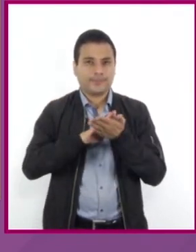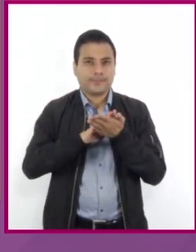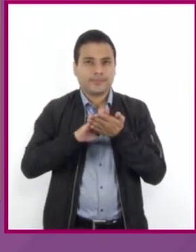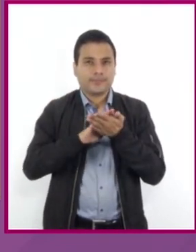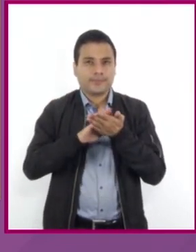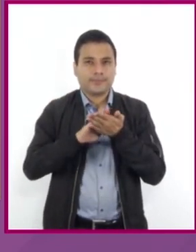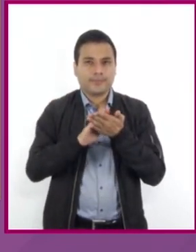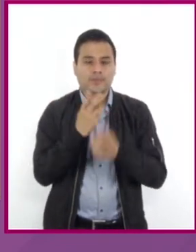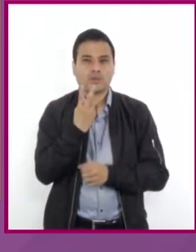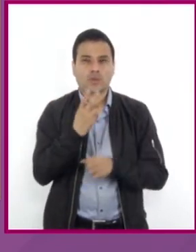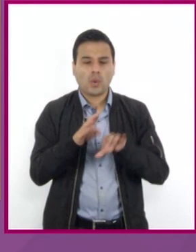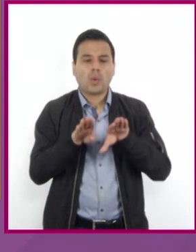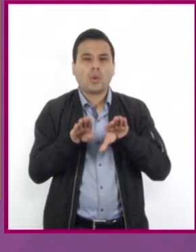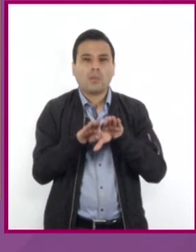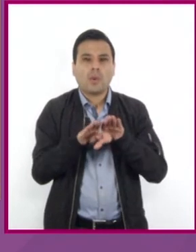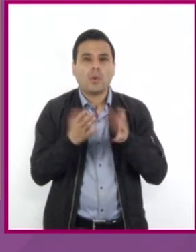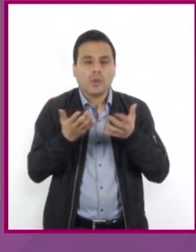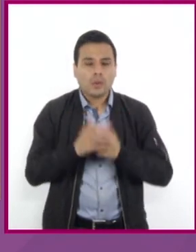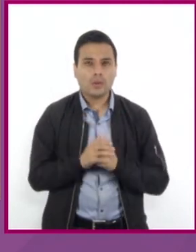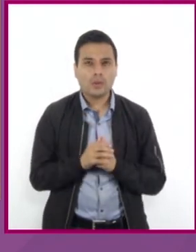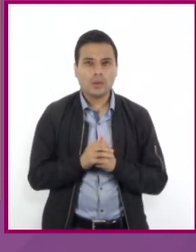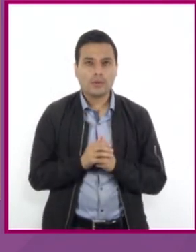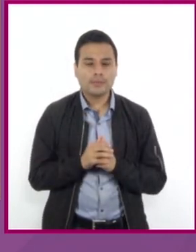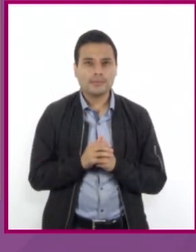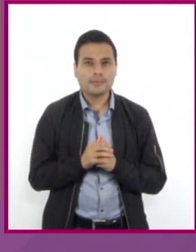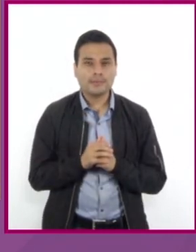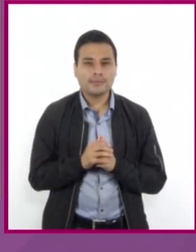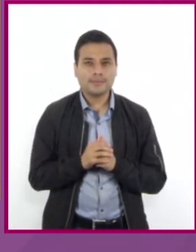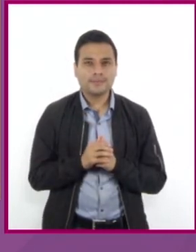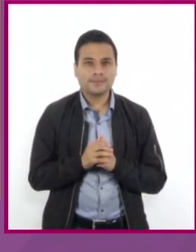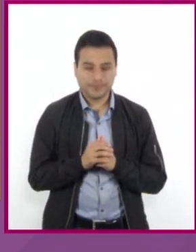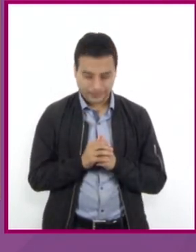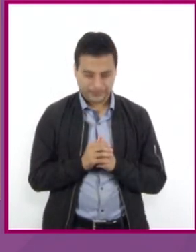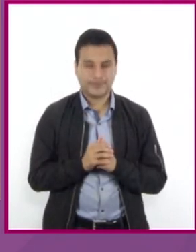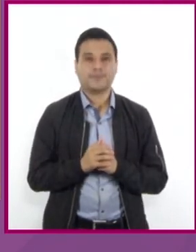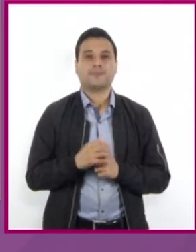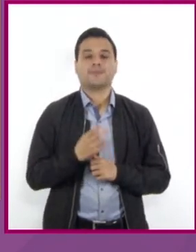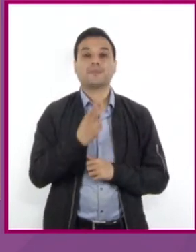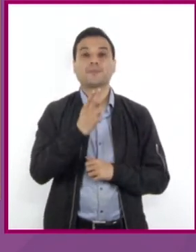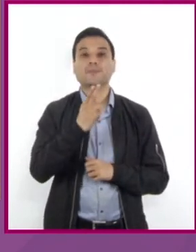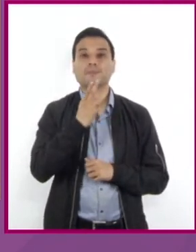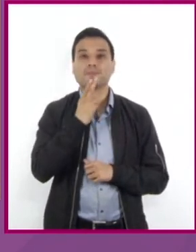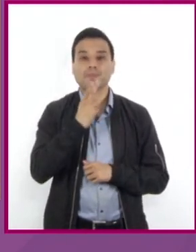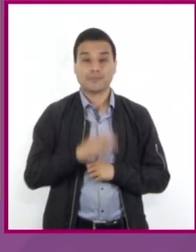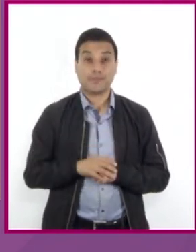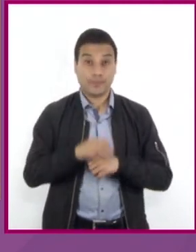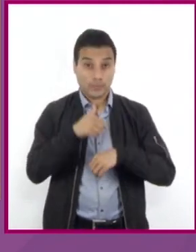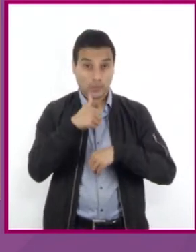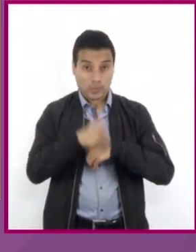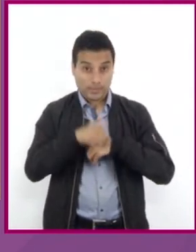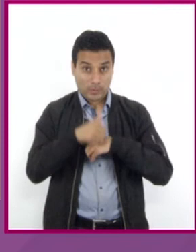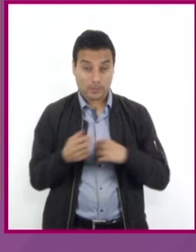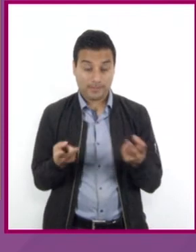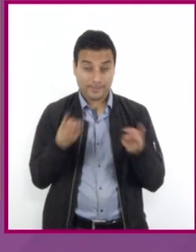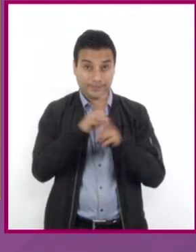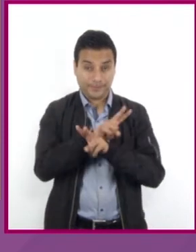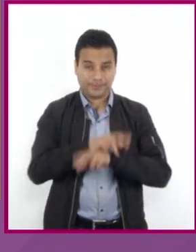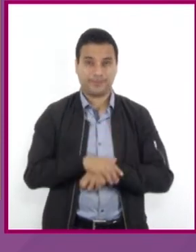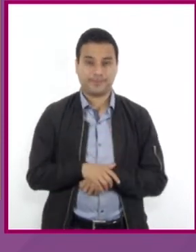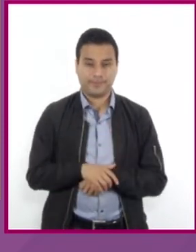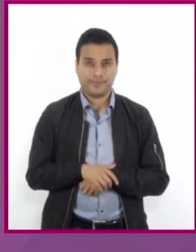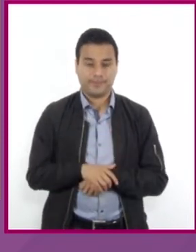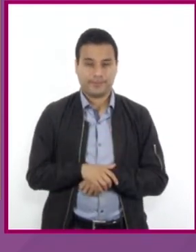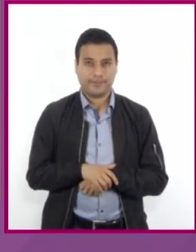coeficiente de la literal X 2 positivo usaremos el inverso multiplicativo en este caso